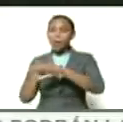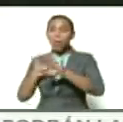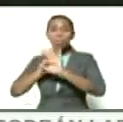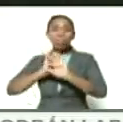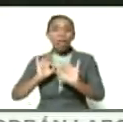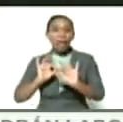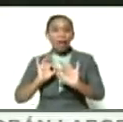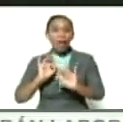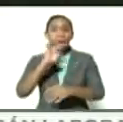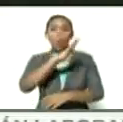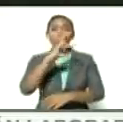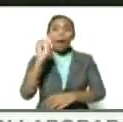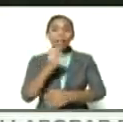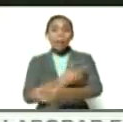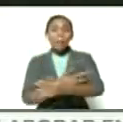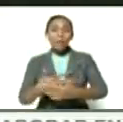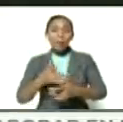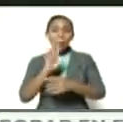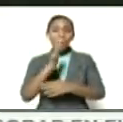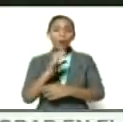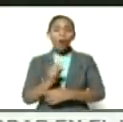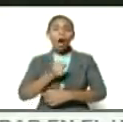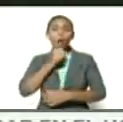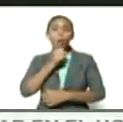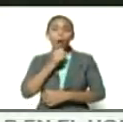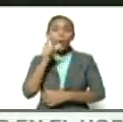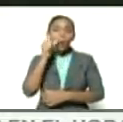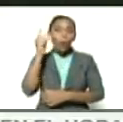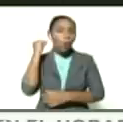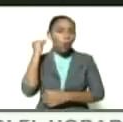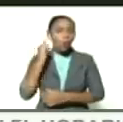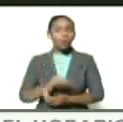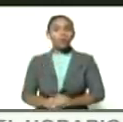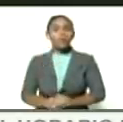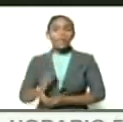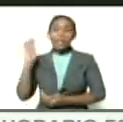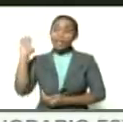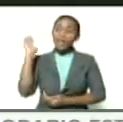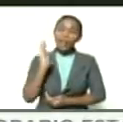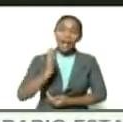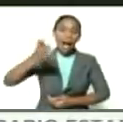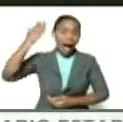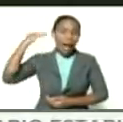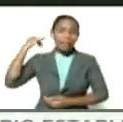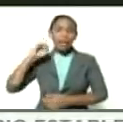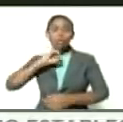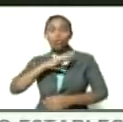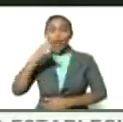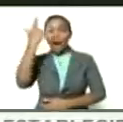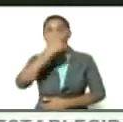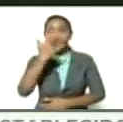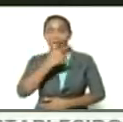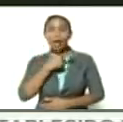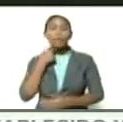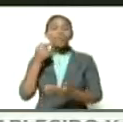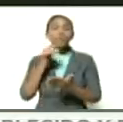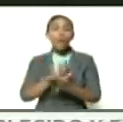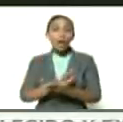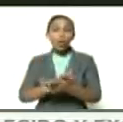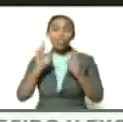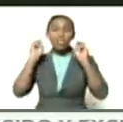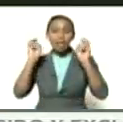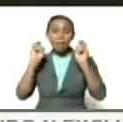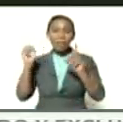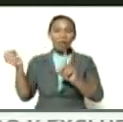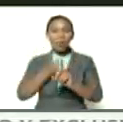unos 40 millones de abuelos y abuelas que venían de la madre África fallecieron producto de